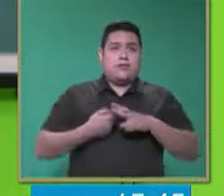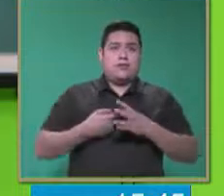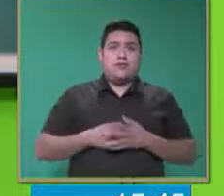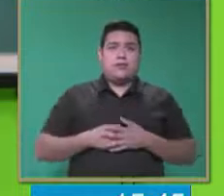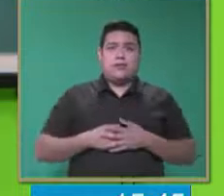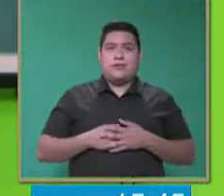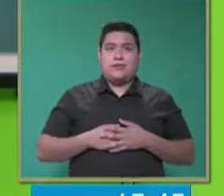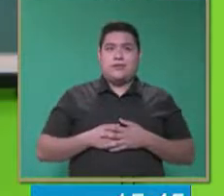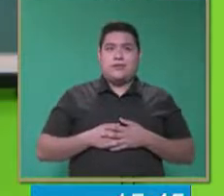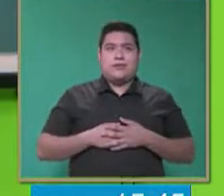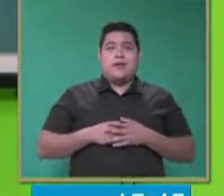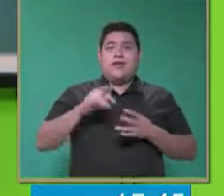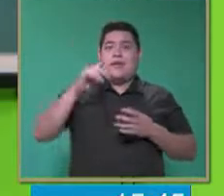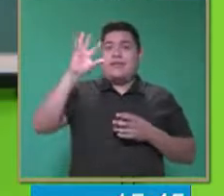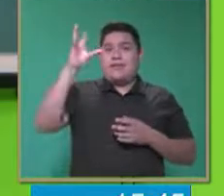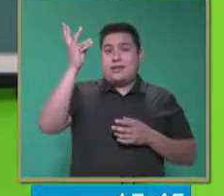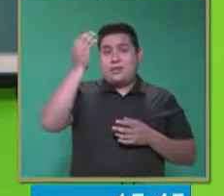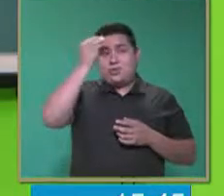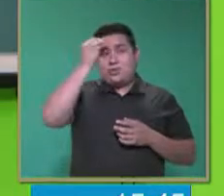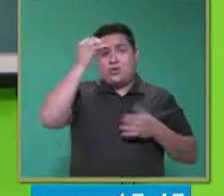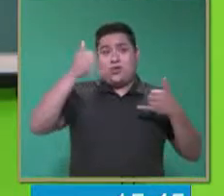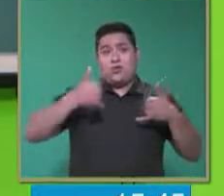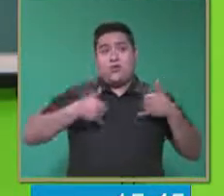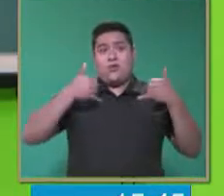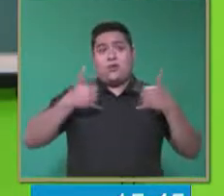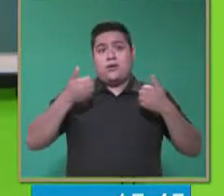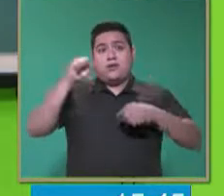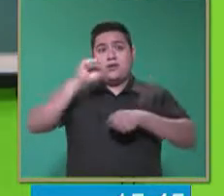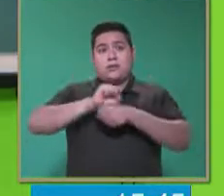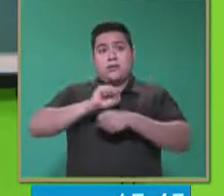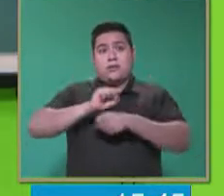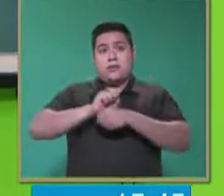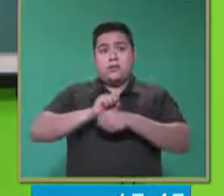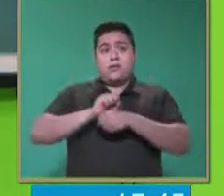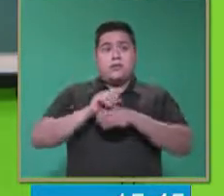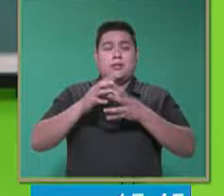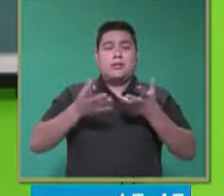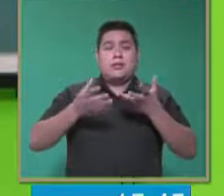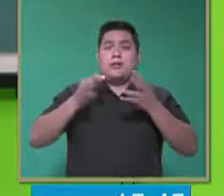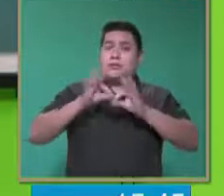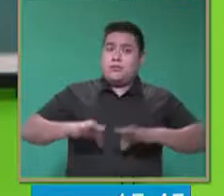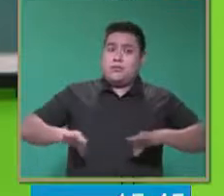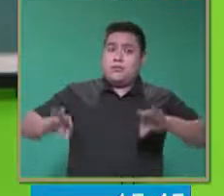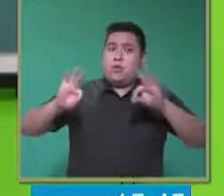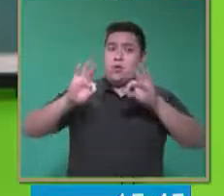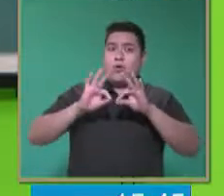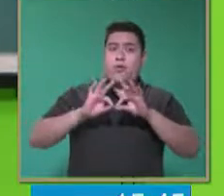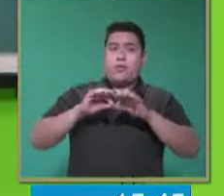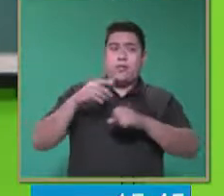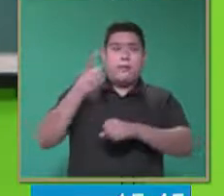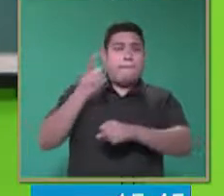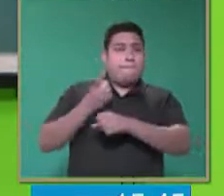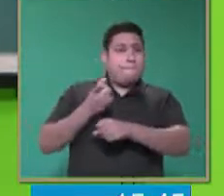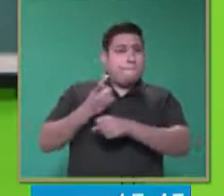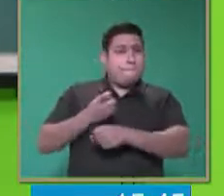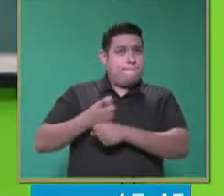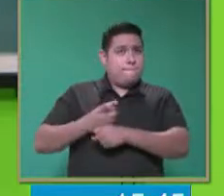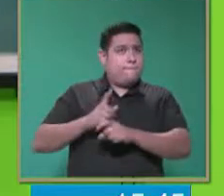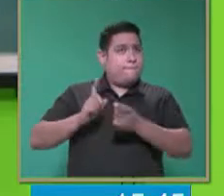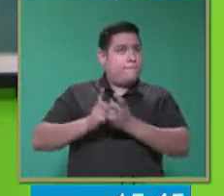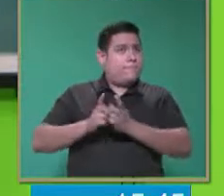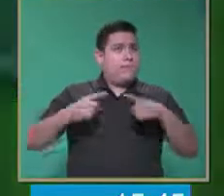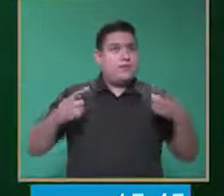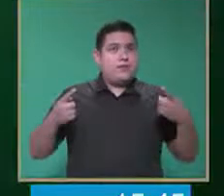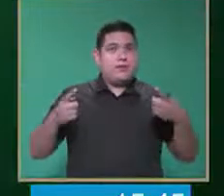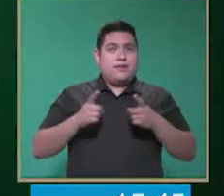el TEA en adolescentes de secundaria. Se tiene que pretender primeramente el desarrollo